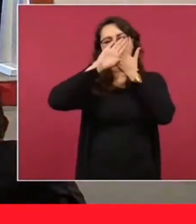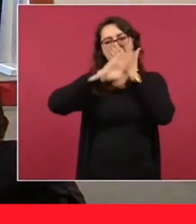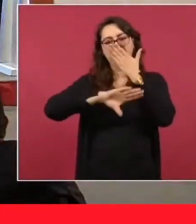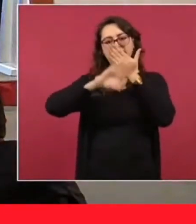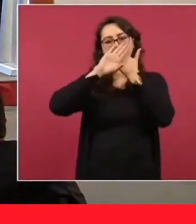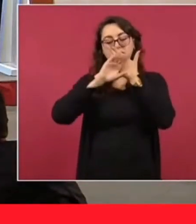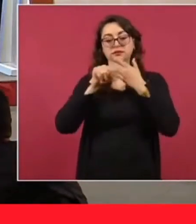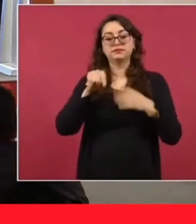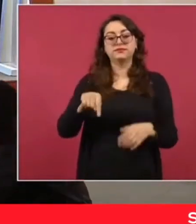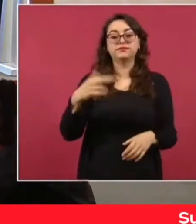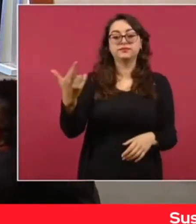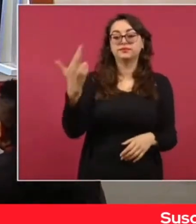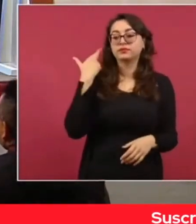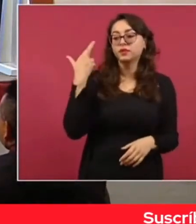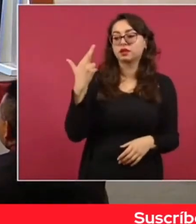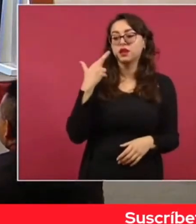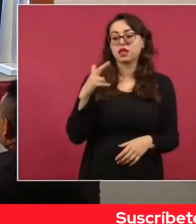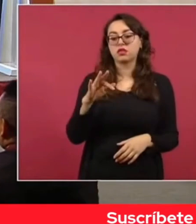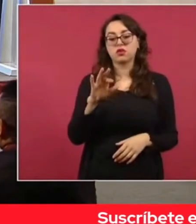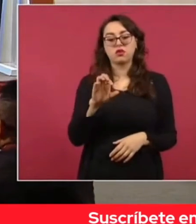Fórmula. Todos.